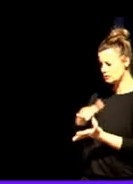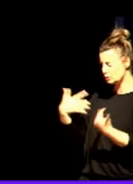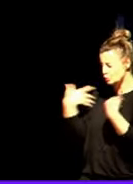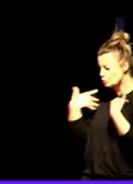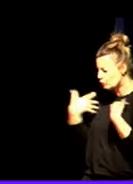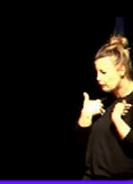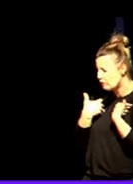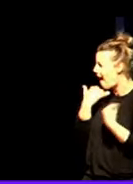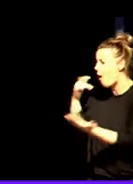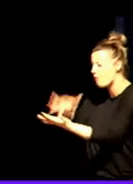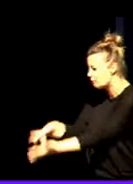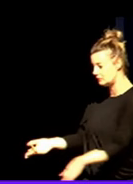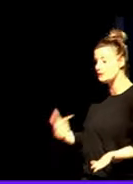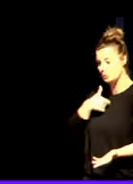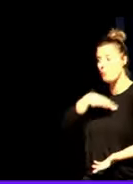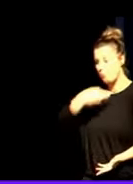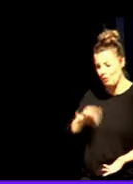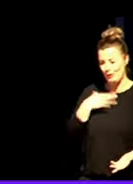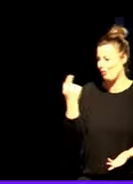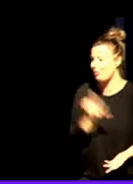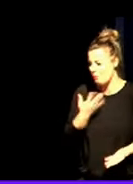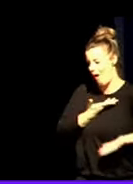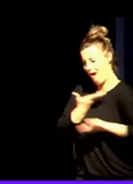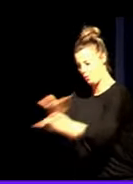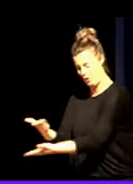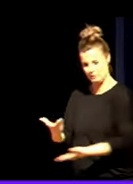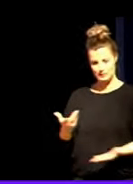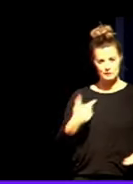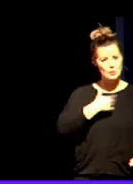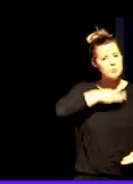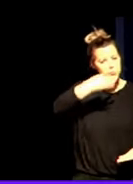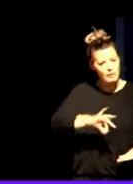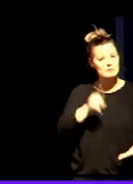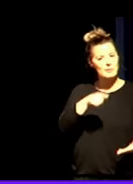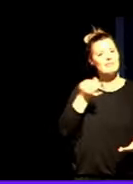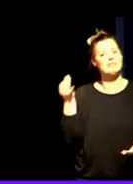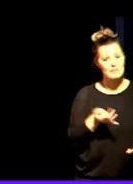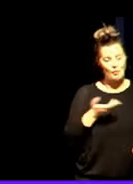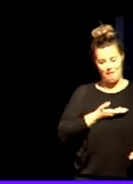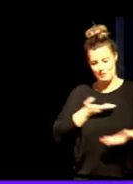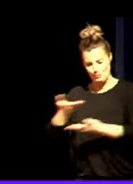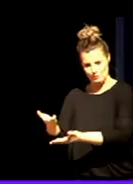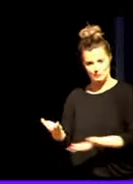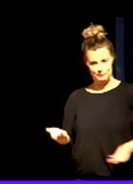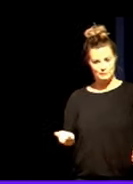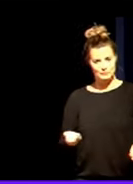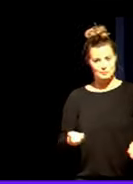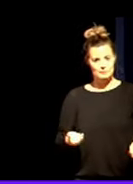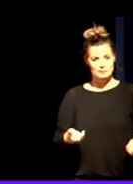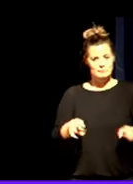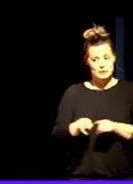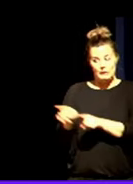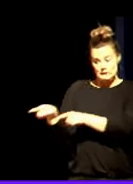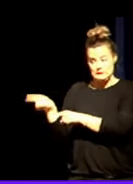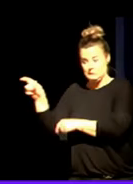y puedo y debo ayudarle. Puedo y debo validar las emociones que le llevan a comunicar ese sufrimiento y